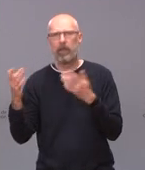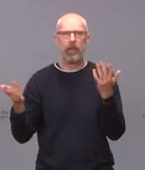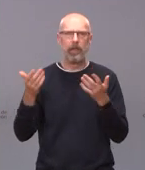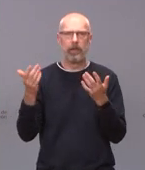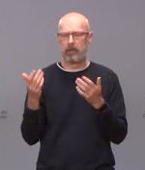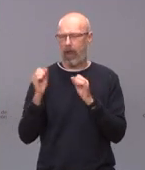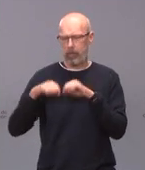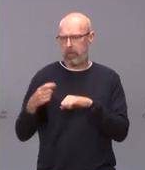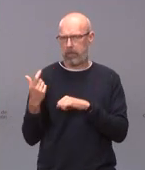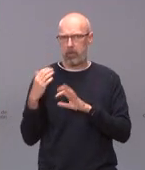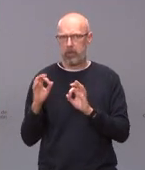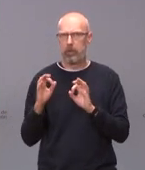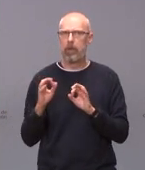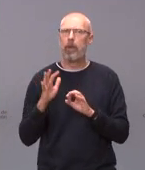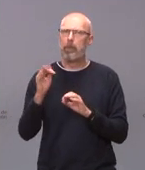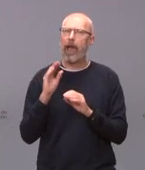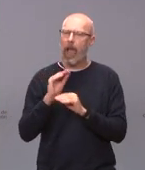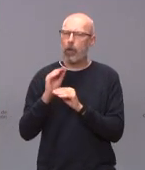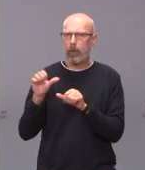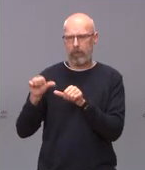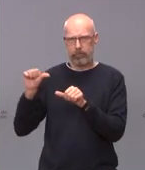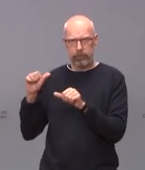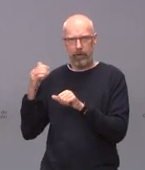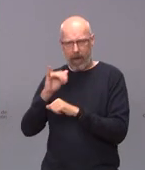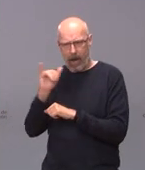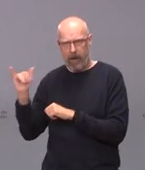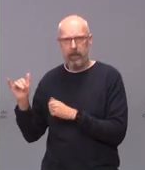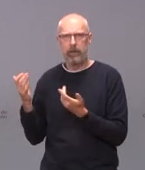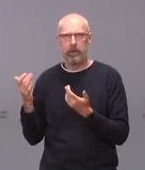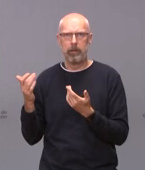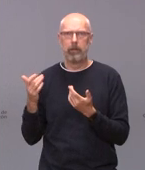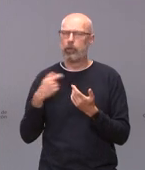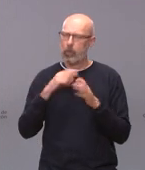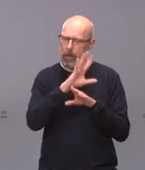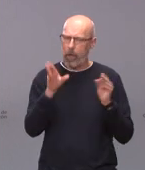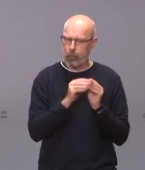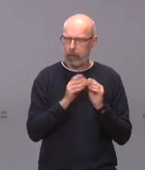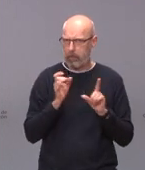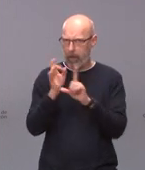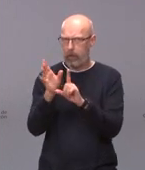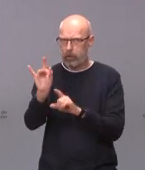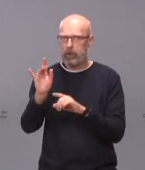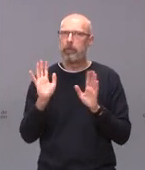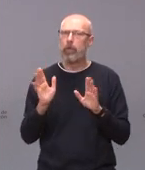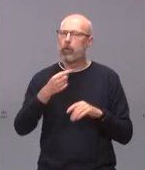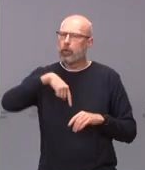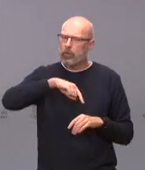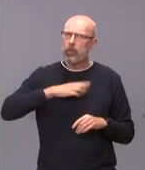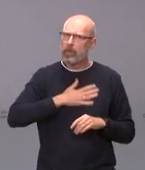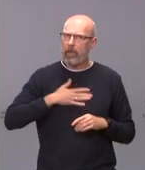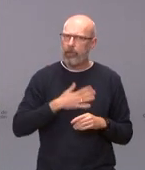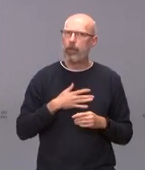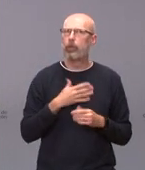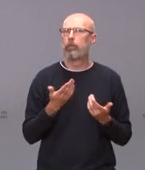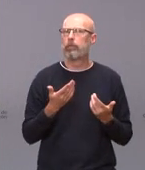recientemente más las ayudas anteriores y le haremos un resumen y se lo mandaremos pero lo que estamos es muy satisfechos uno